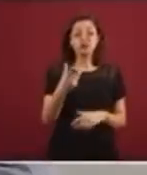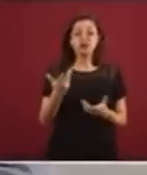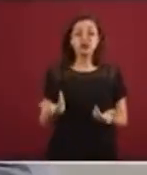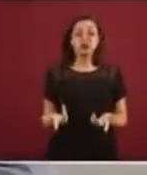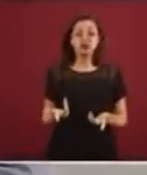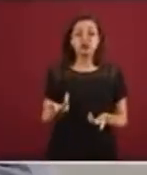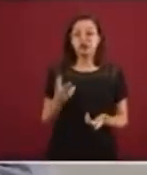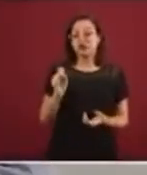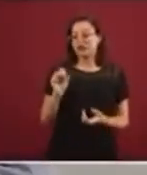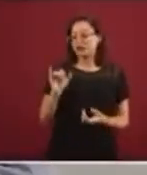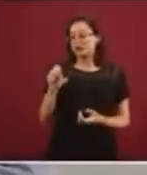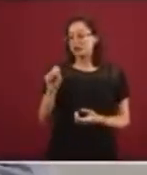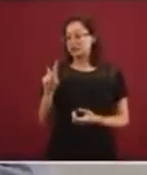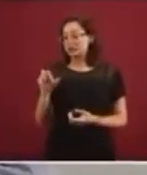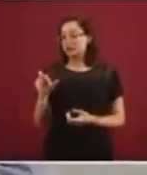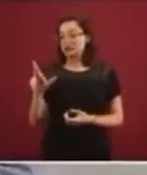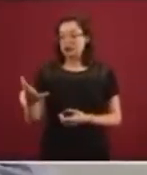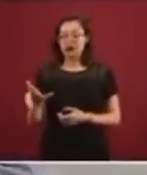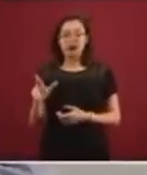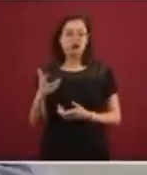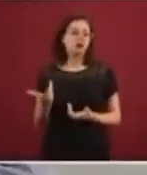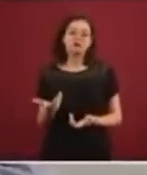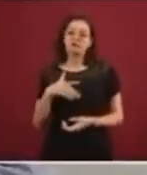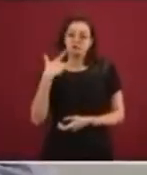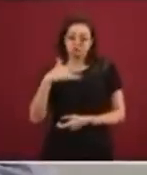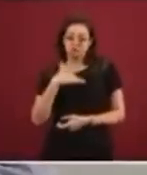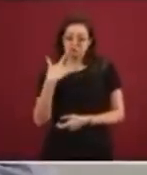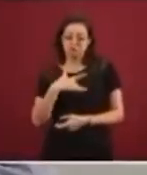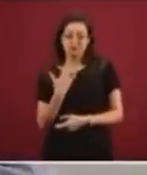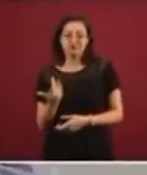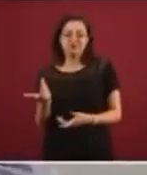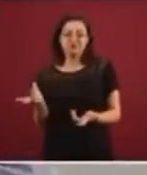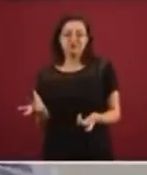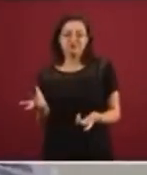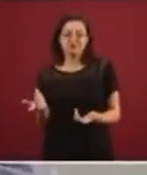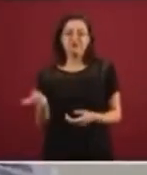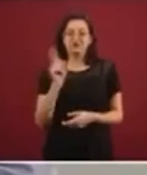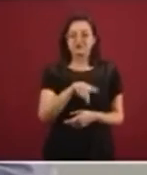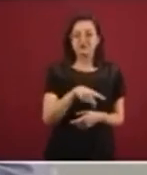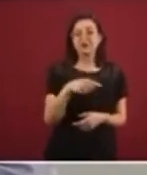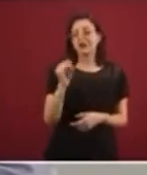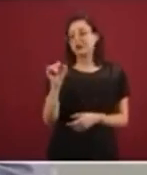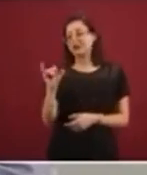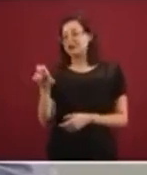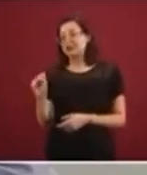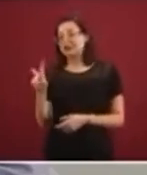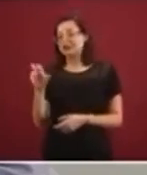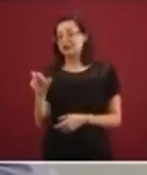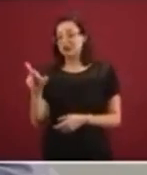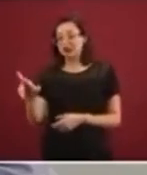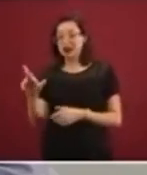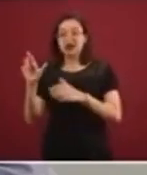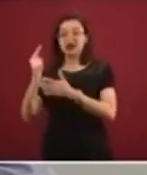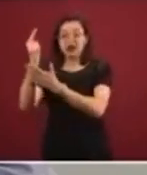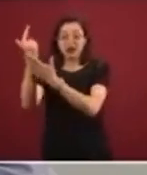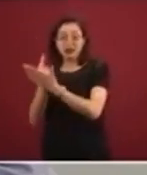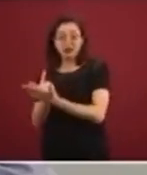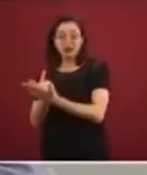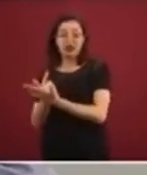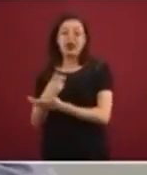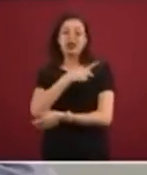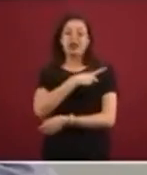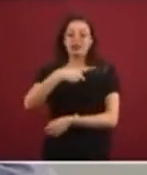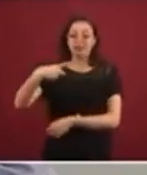plataforma de CISBER, porque no son casos sintomáticos. Para entrar a la plataforma de CISBER hay que cumplir con una definición operacional,